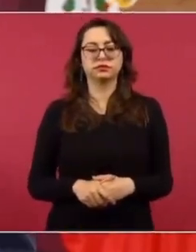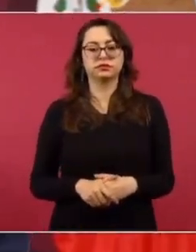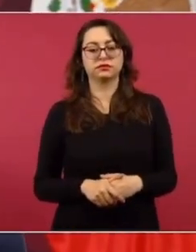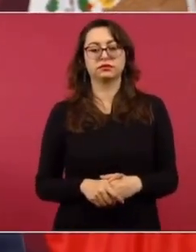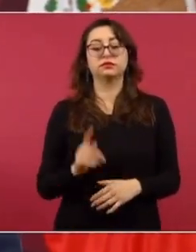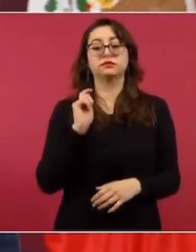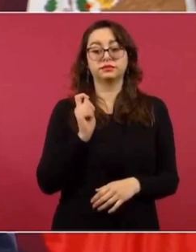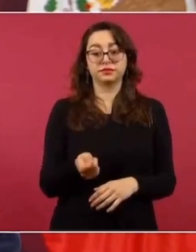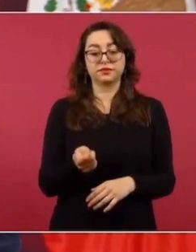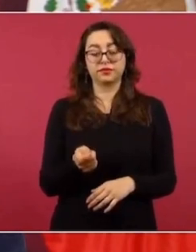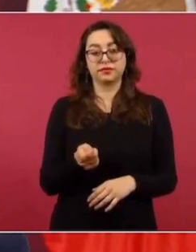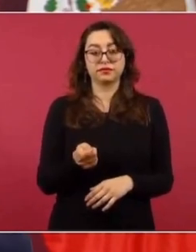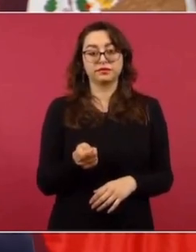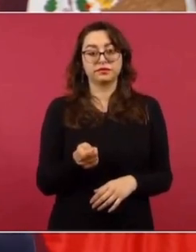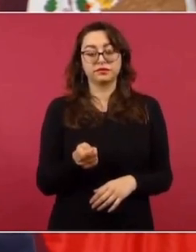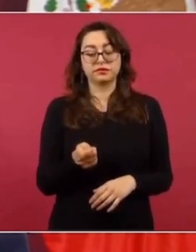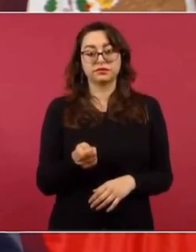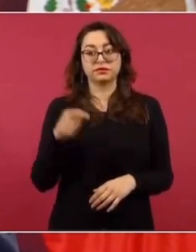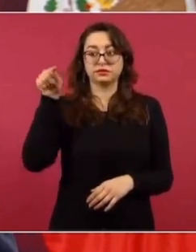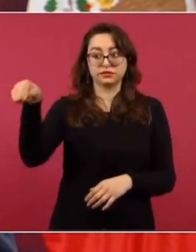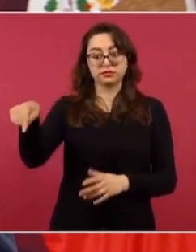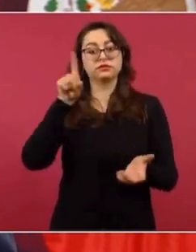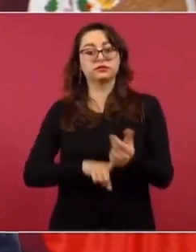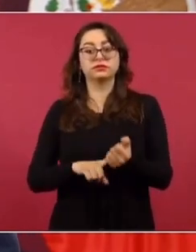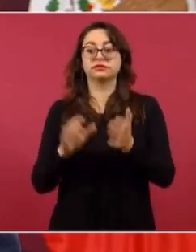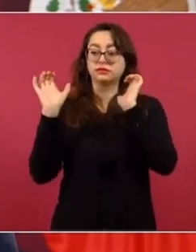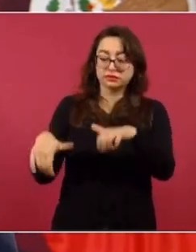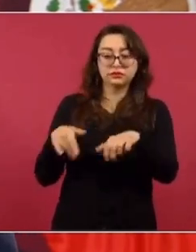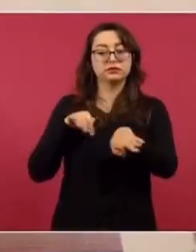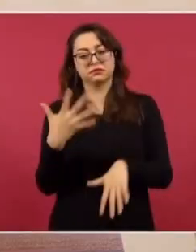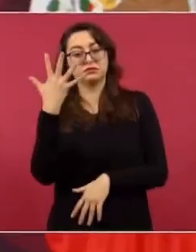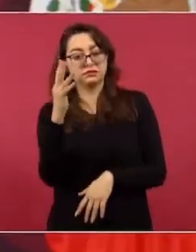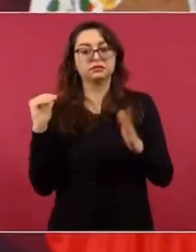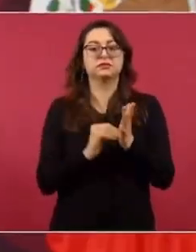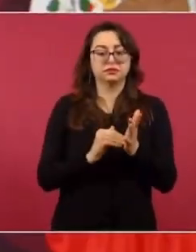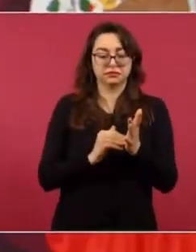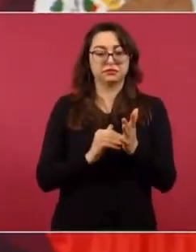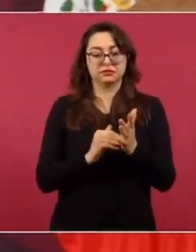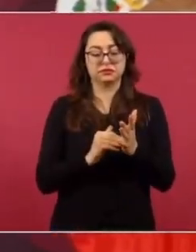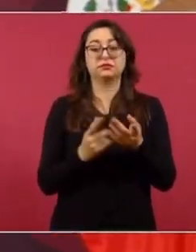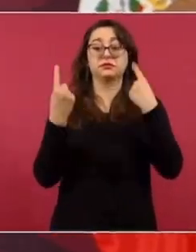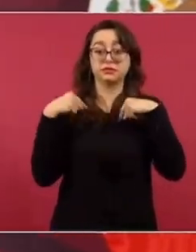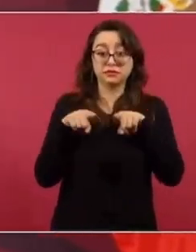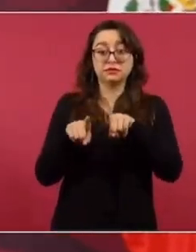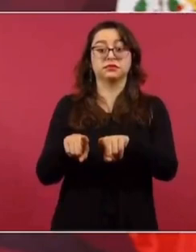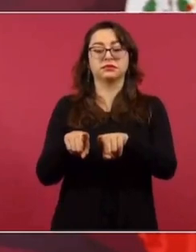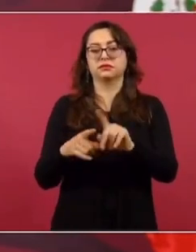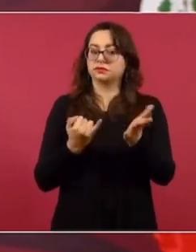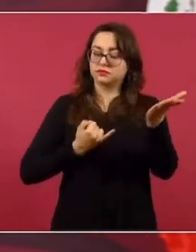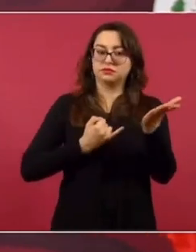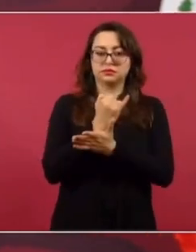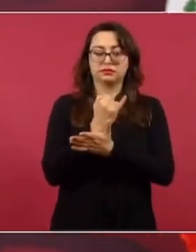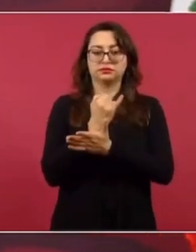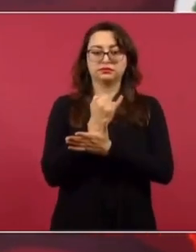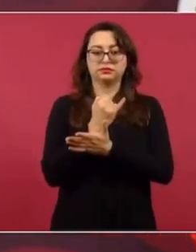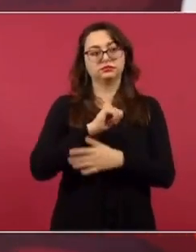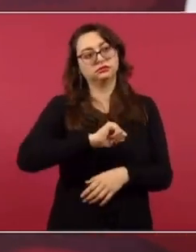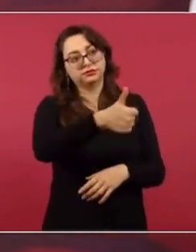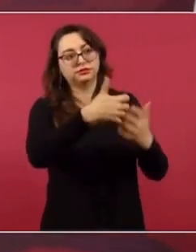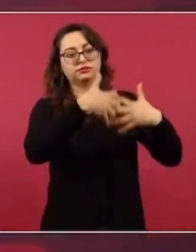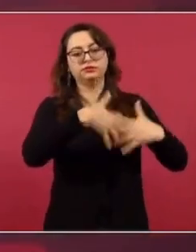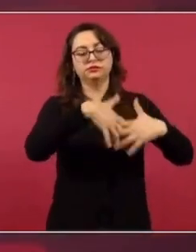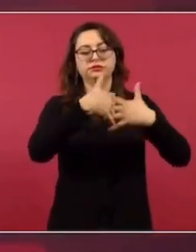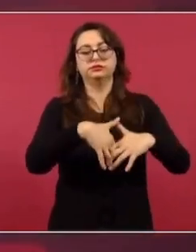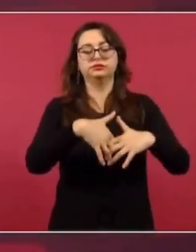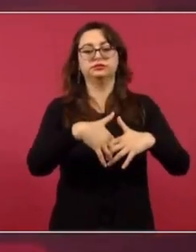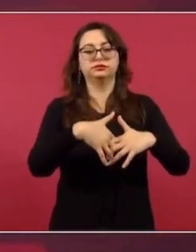significa? Pues que ahí están hoy trabajando de 3 a 5 mil obreros. Y al mismo tiempo también tomamos la decisión de crear otra planta